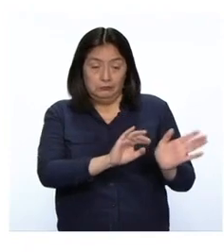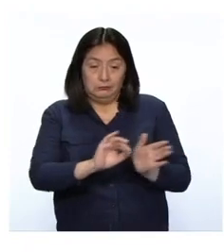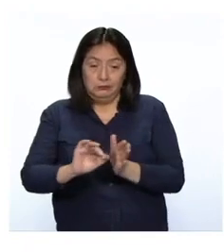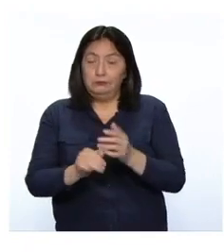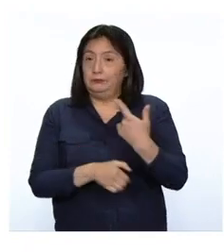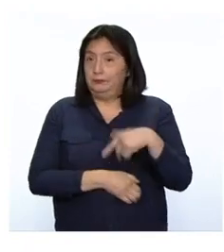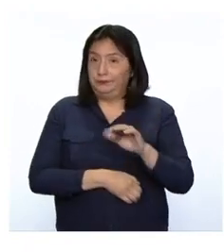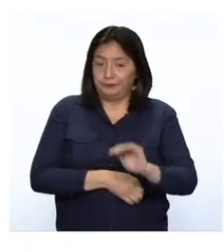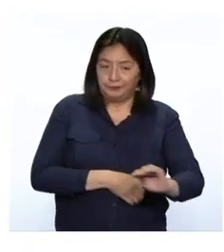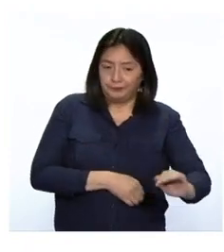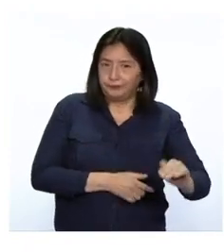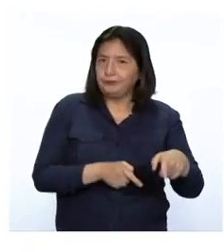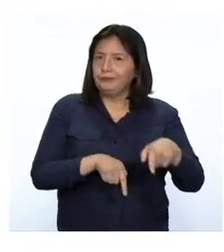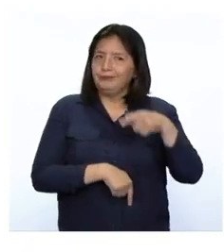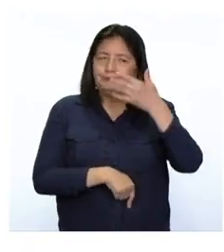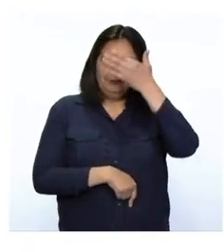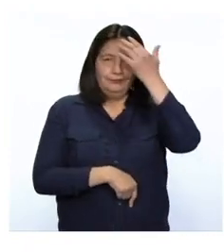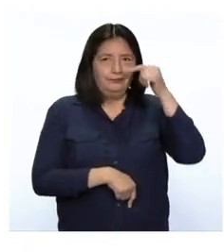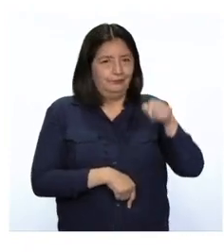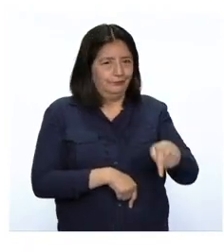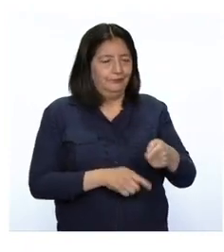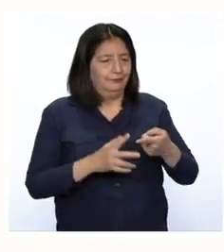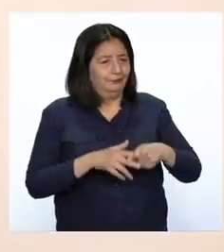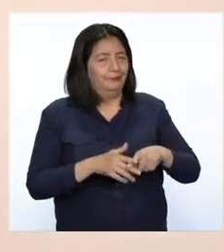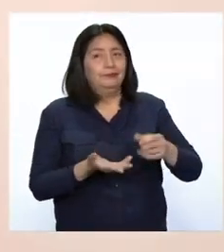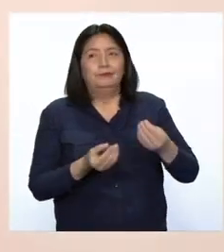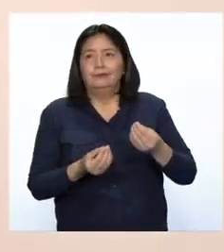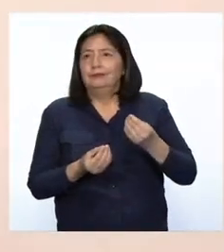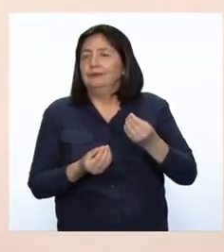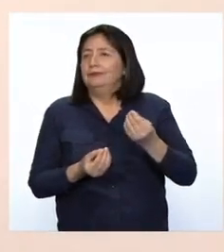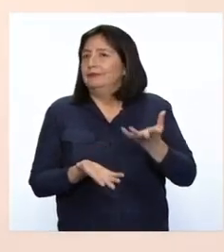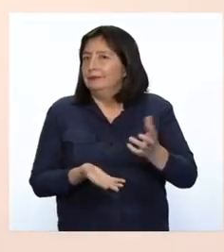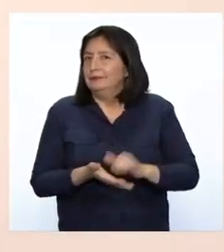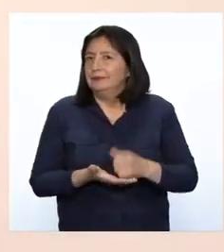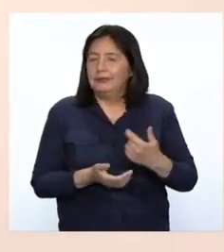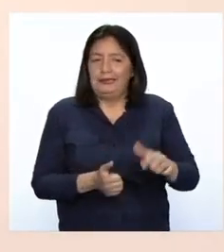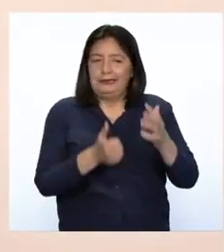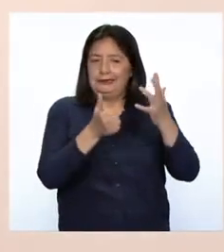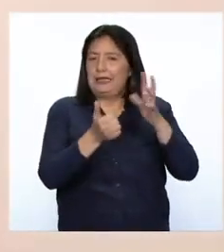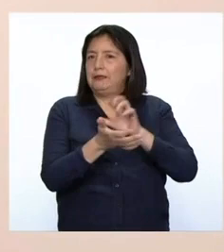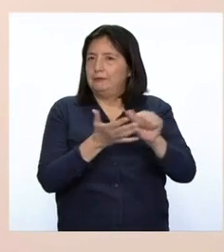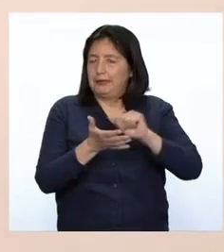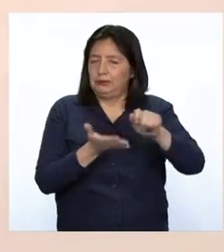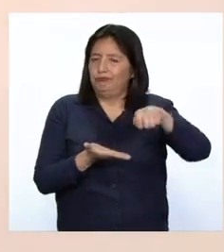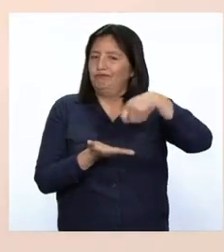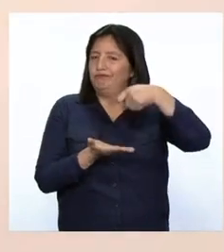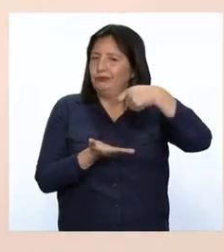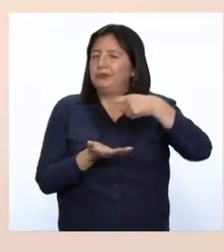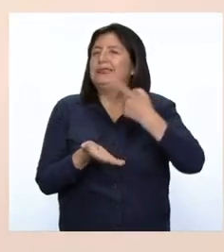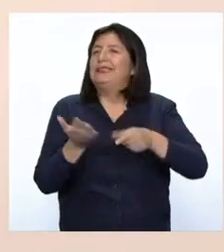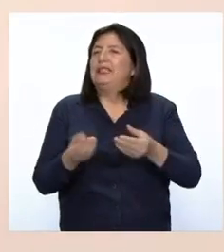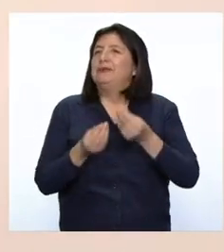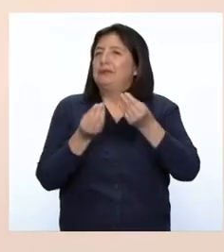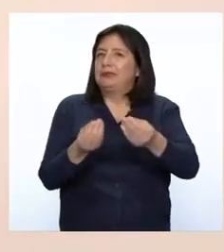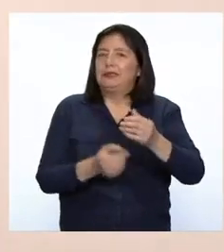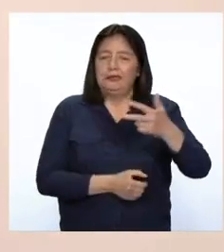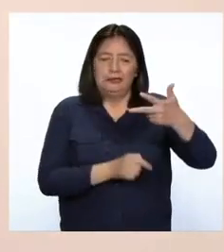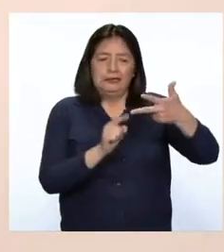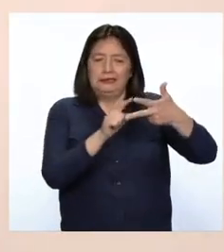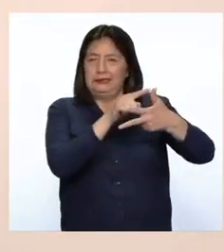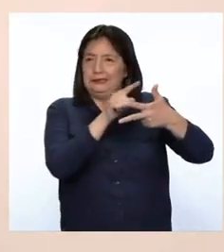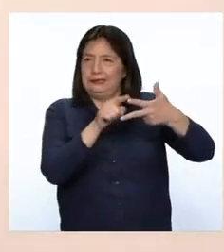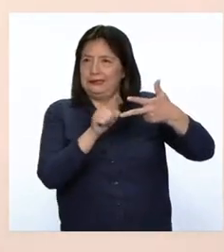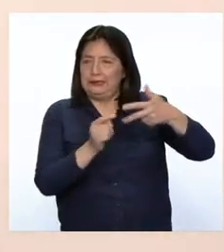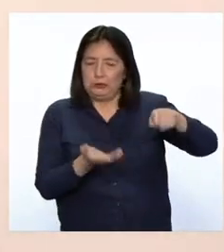para nuestros pequeñines, no nos olvidemos que ellos inician la alimentación complementaria al sexto mes. ¿Qué le vamos a ofrecer? Tres cucharadas de